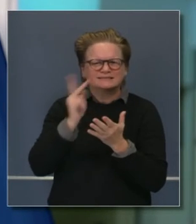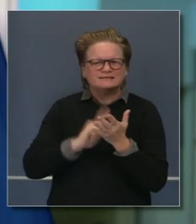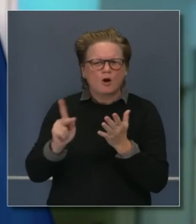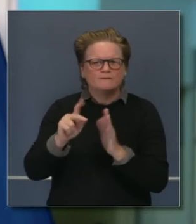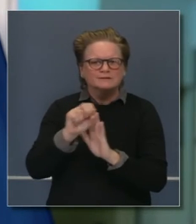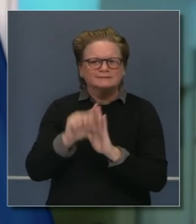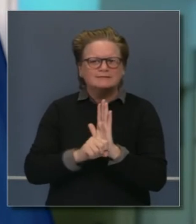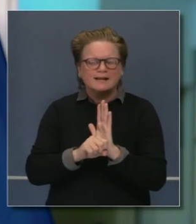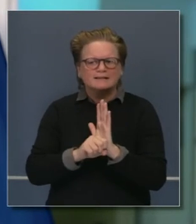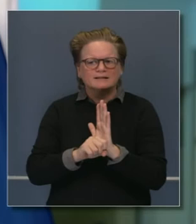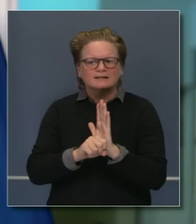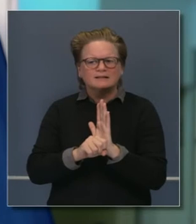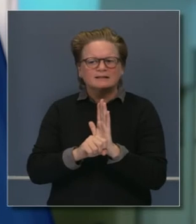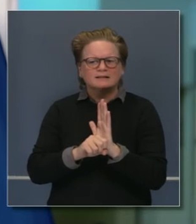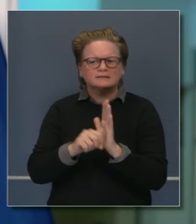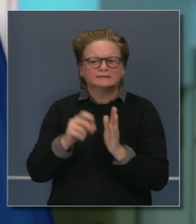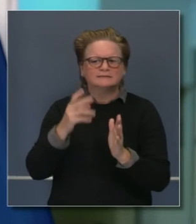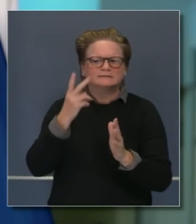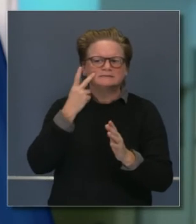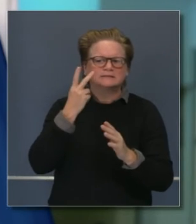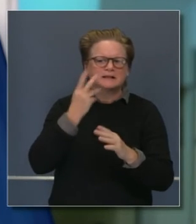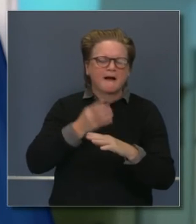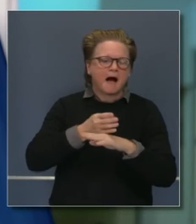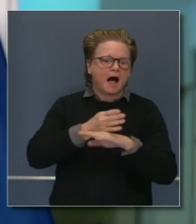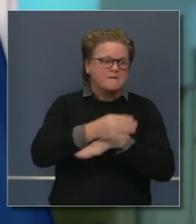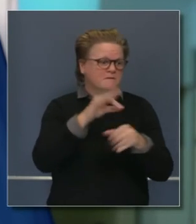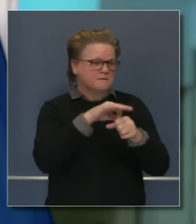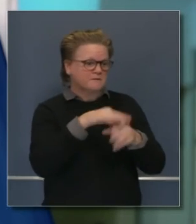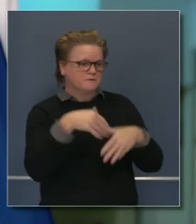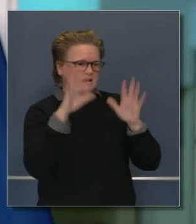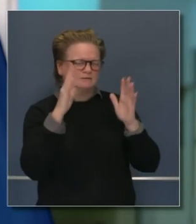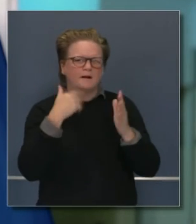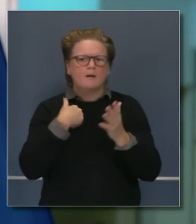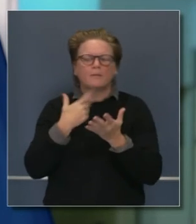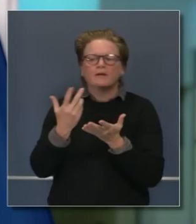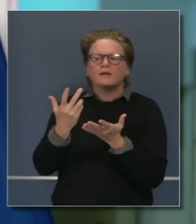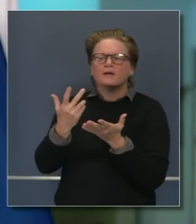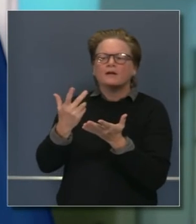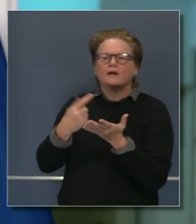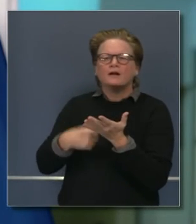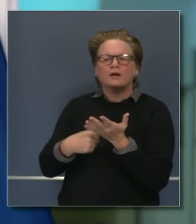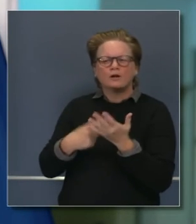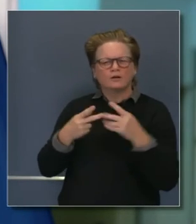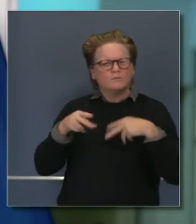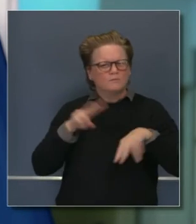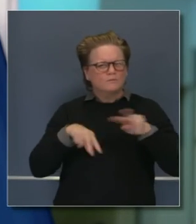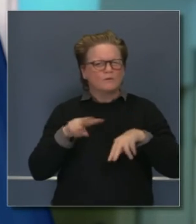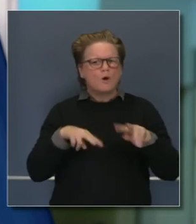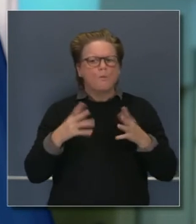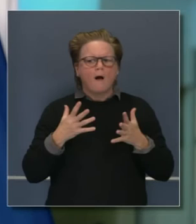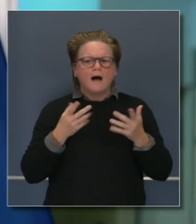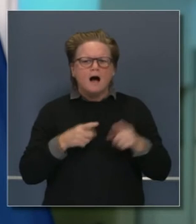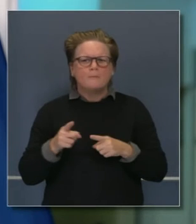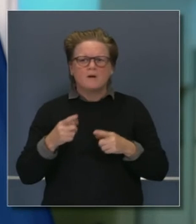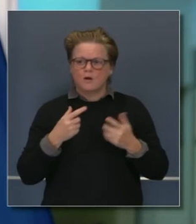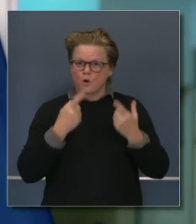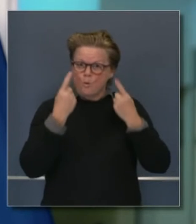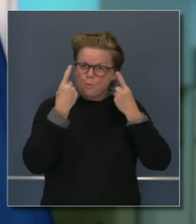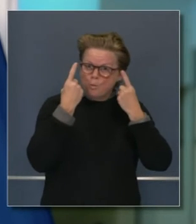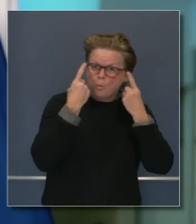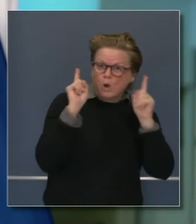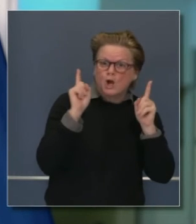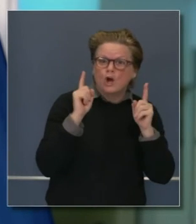con la legislatura y el Departamento de Estado para considerar el análisis que salió bien, que salió mal,